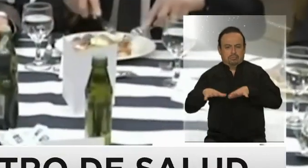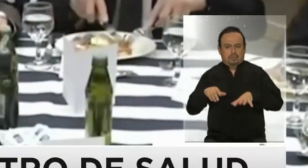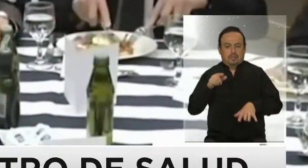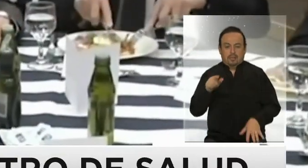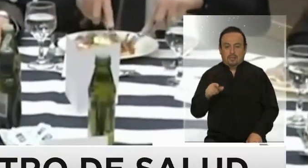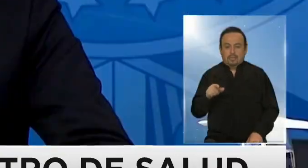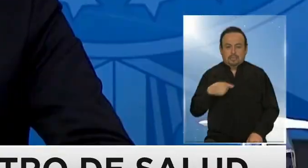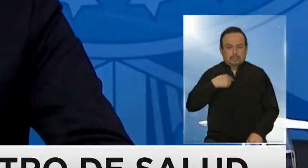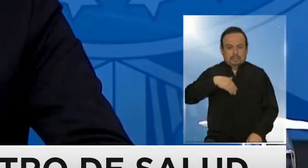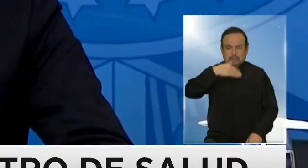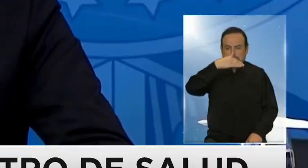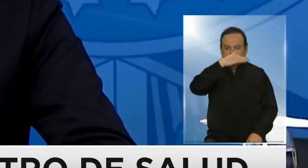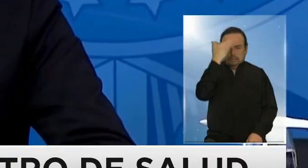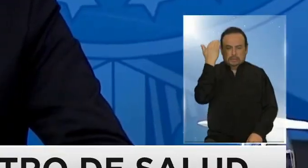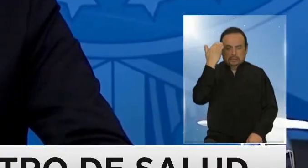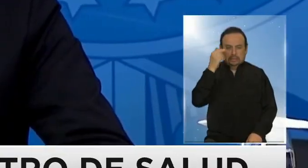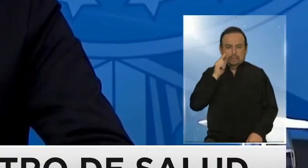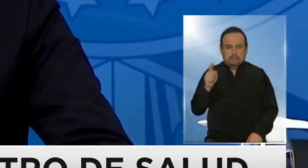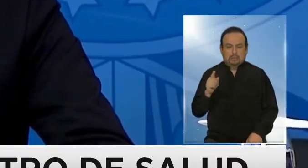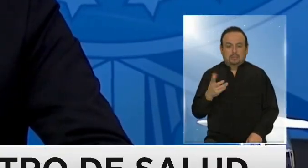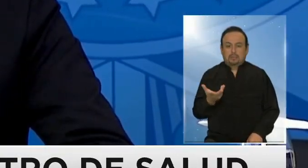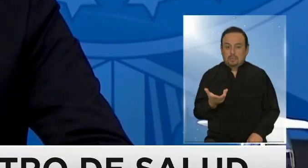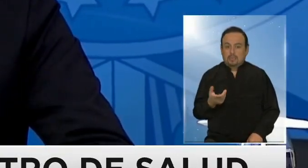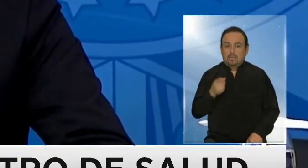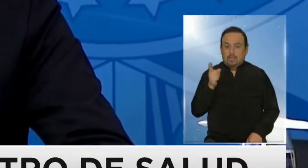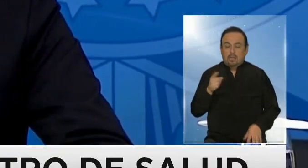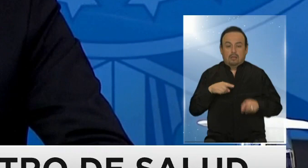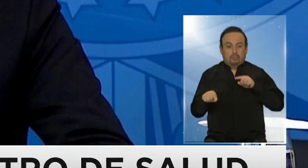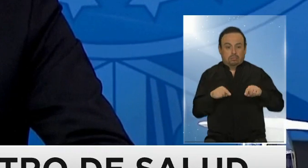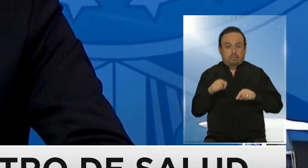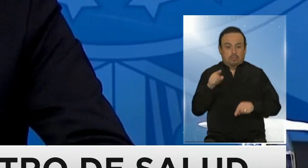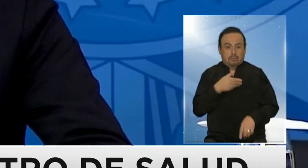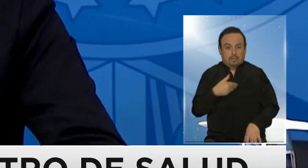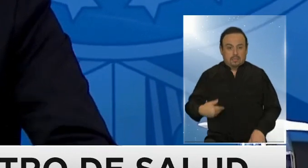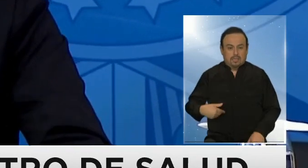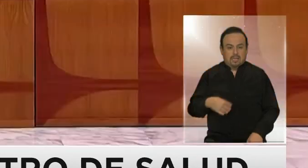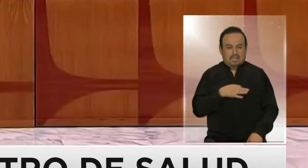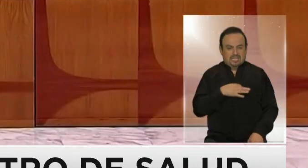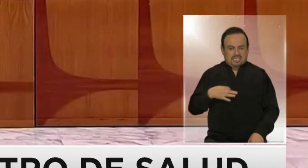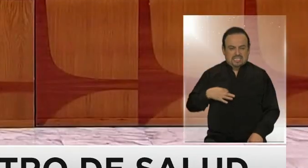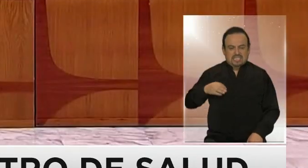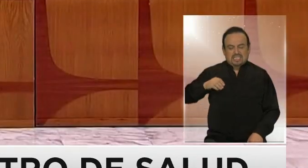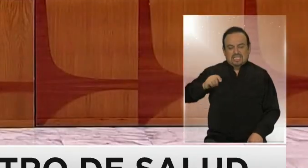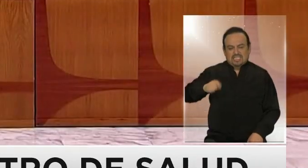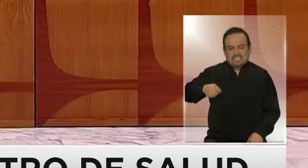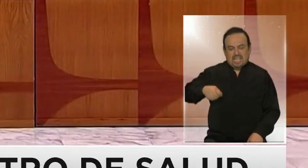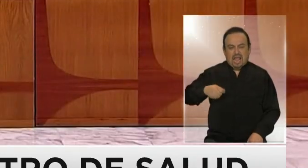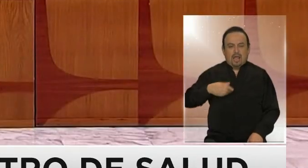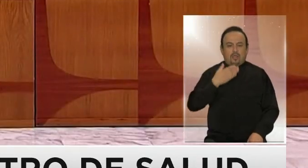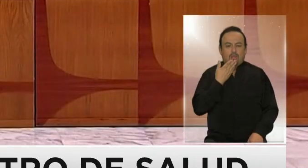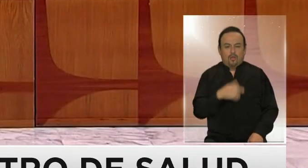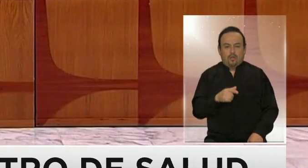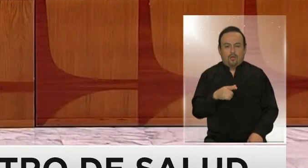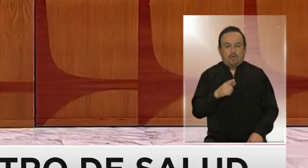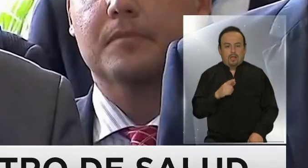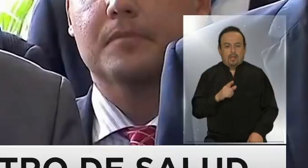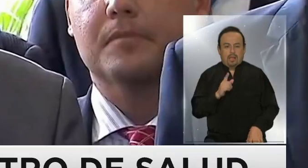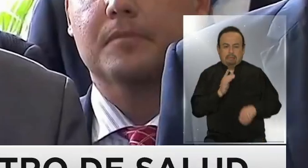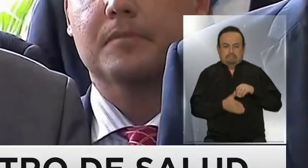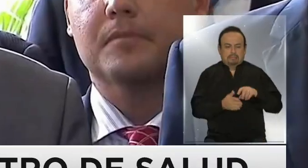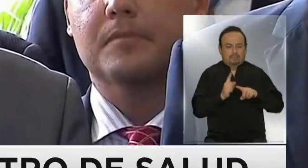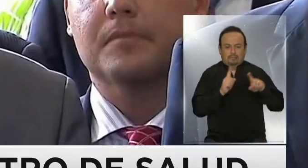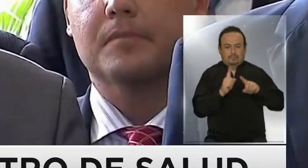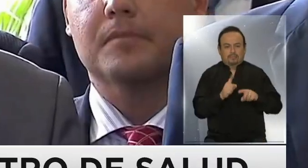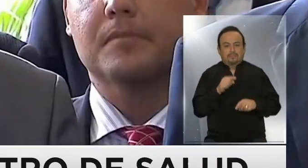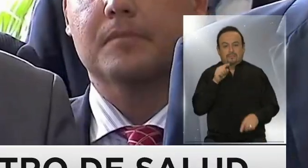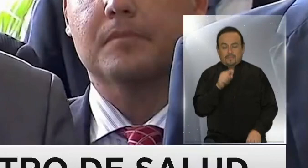ello colmó la paciencia del mandatario. Sin embargo, las gestiones del presidente del Senado y la Corte Suprema lograron evitar su despido. Luis